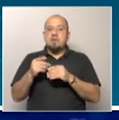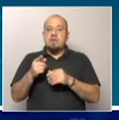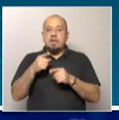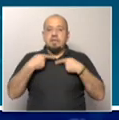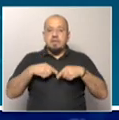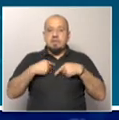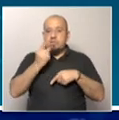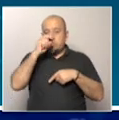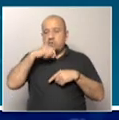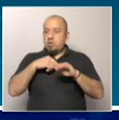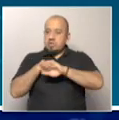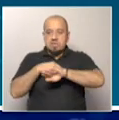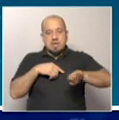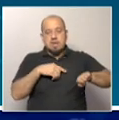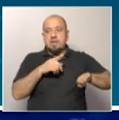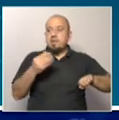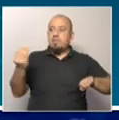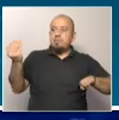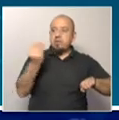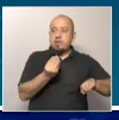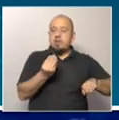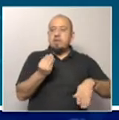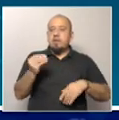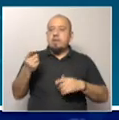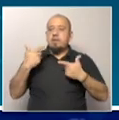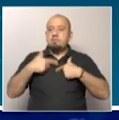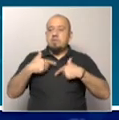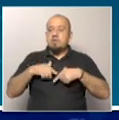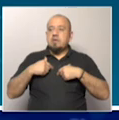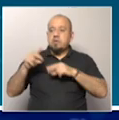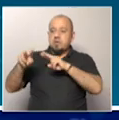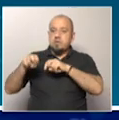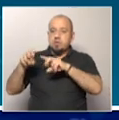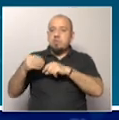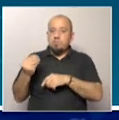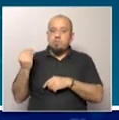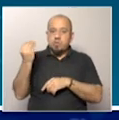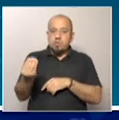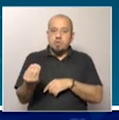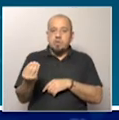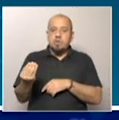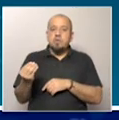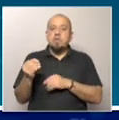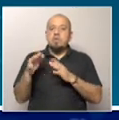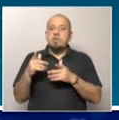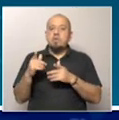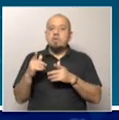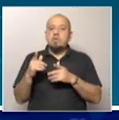Intendencia de Montevideo y colocar representantes del Ministerio de Ganadería, Agricultura y Pesca y además